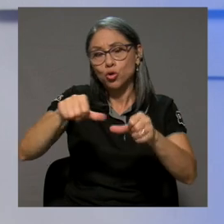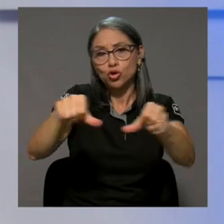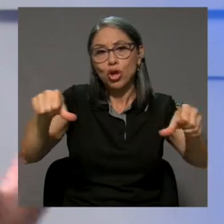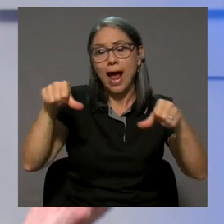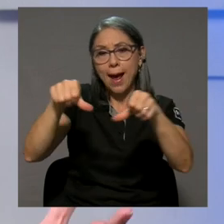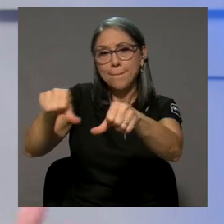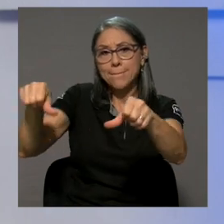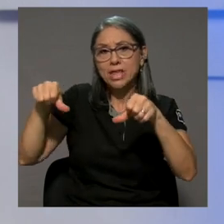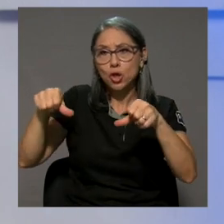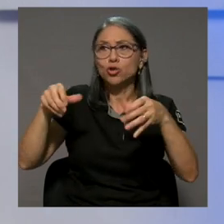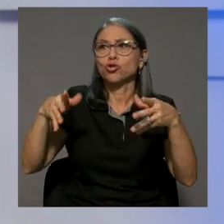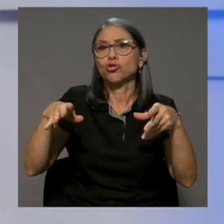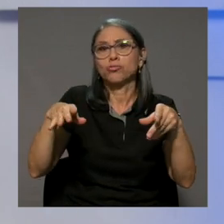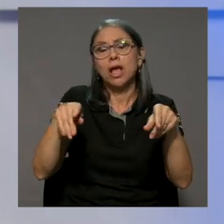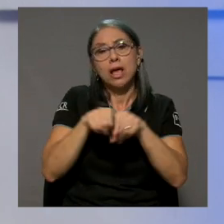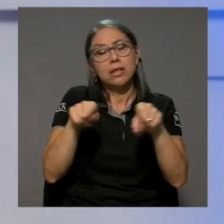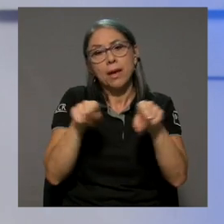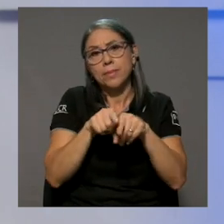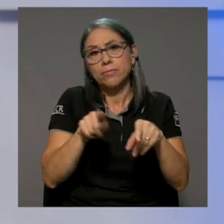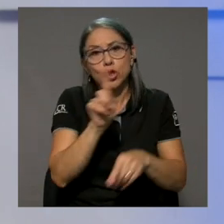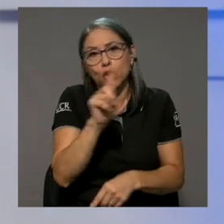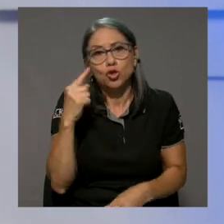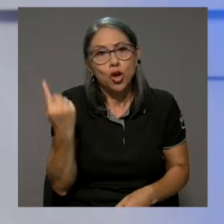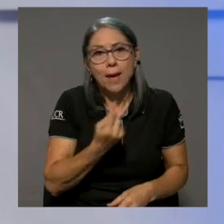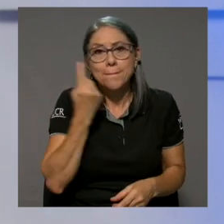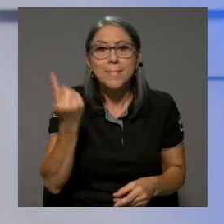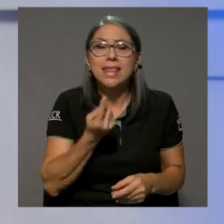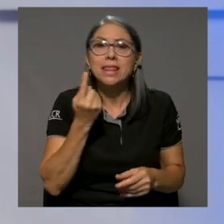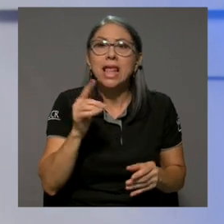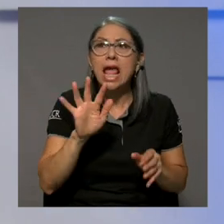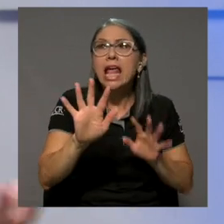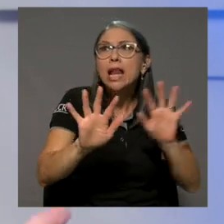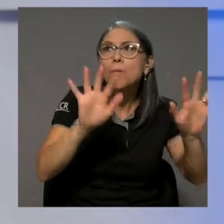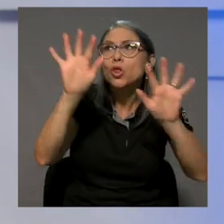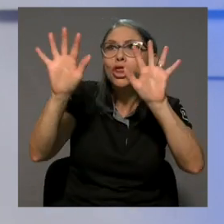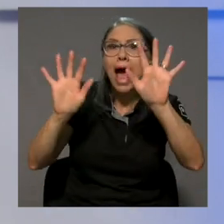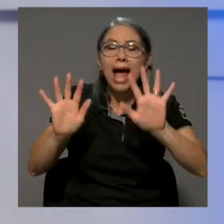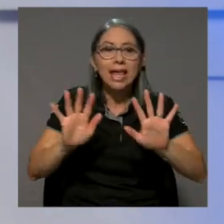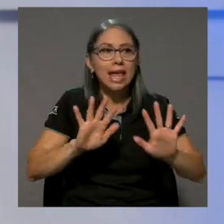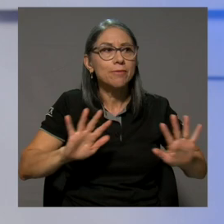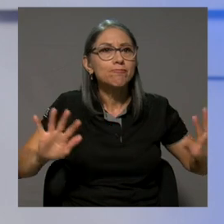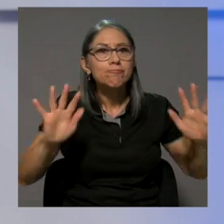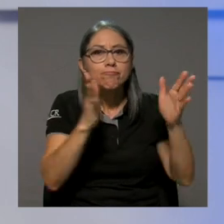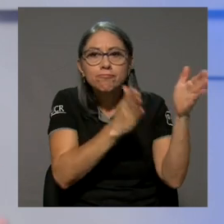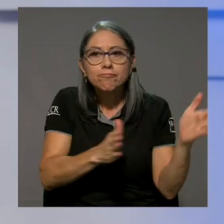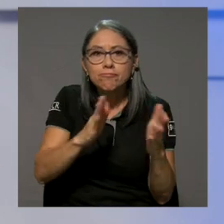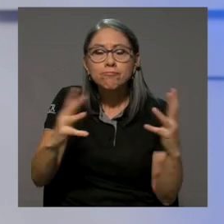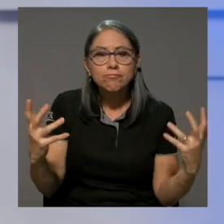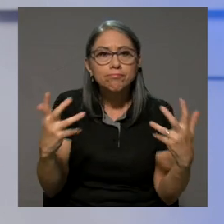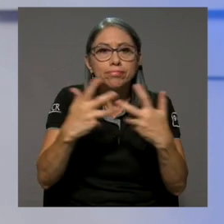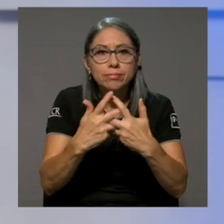digamos, en otros ámbitos del medio, no solamente en el montaje, por ejemplo.